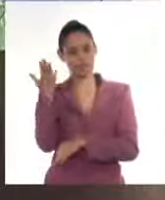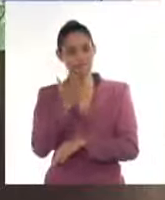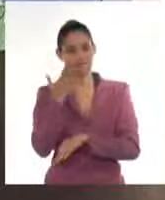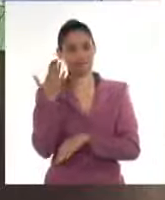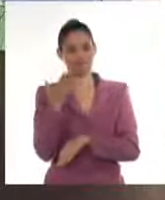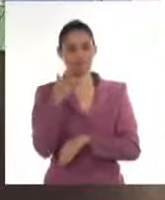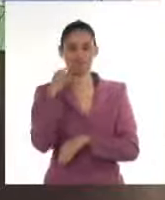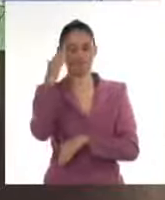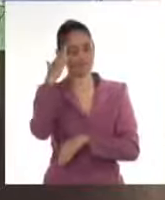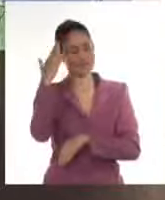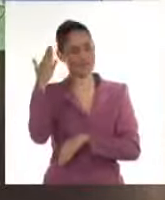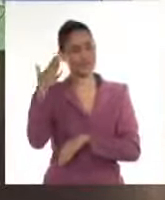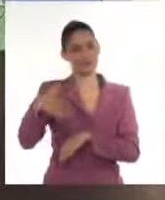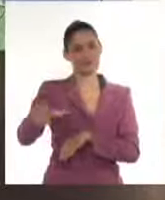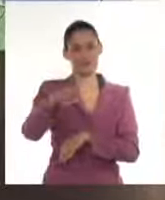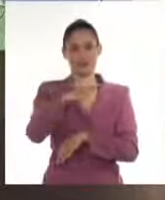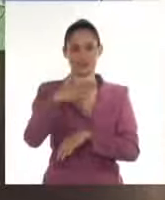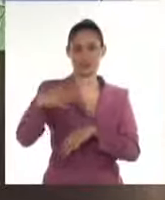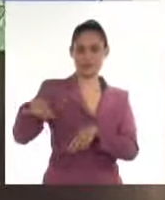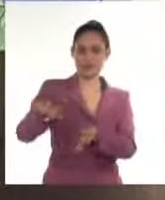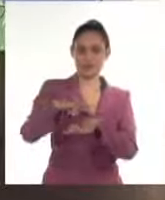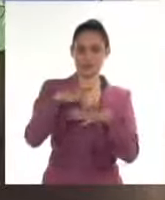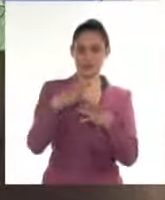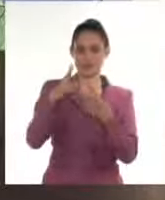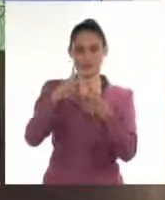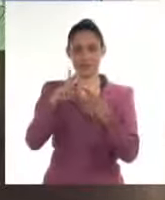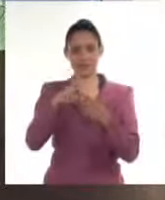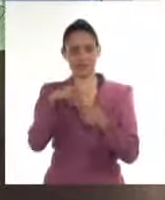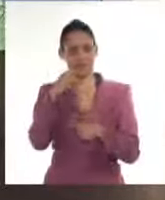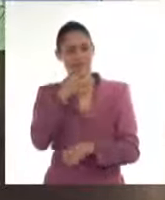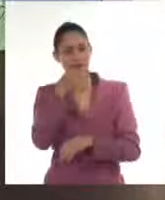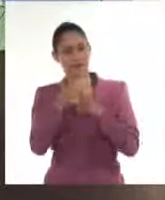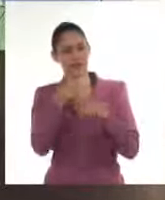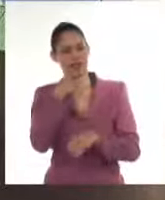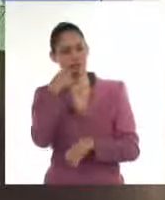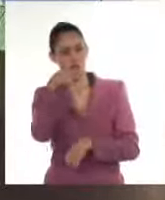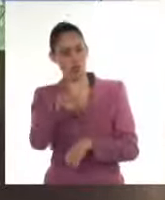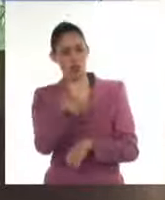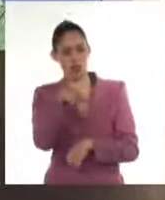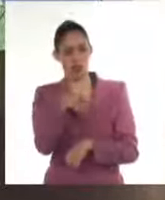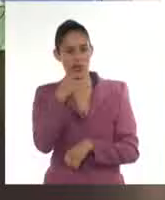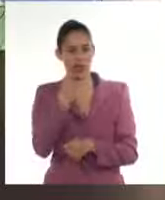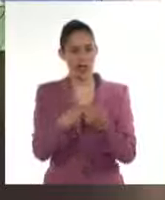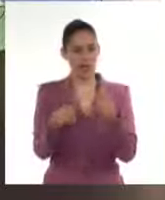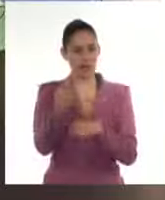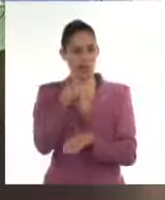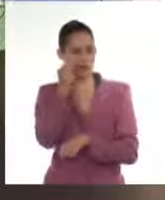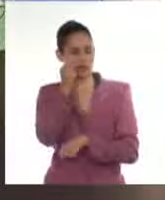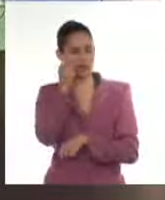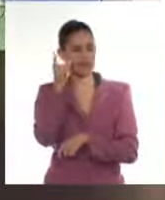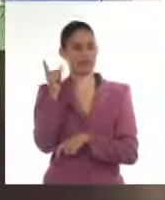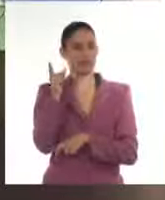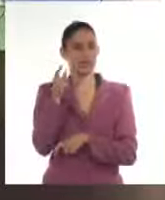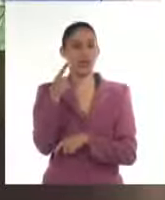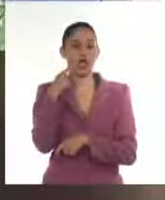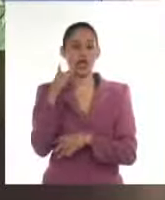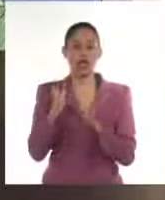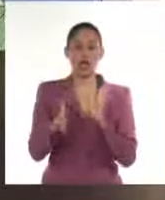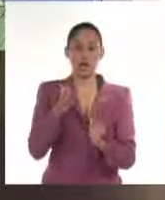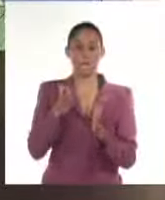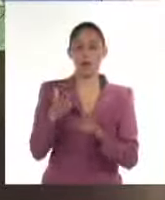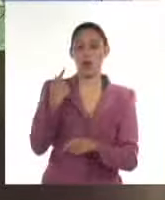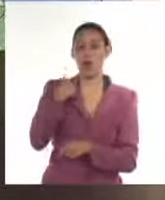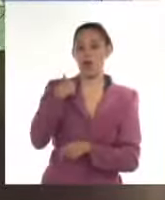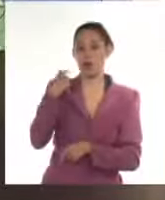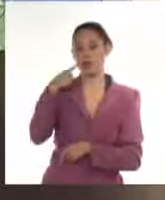¿Qué tal mis amigos? Me había comentado que tenía una curiosidad para hoy. Sí, porque mira, estamos en una época del año en que